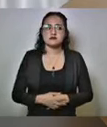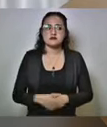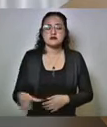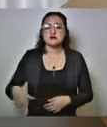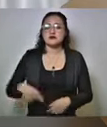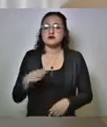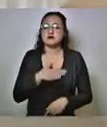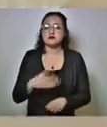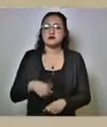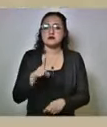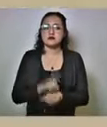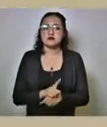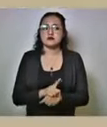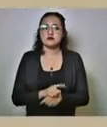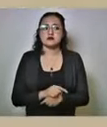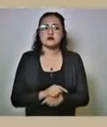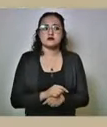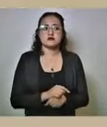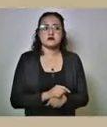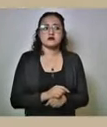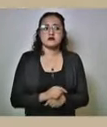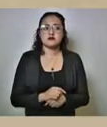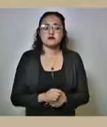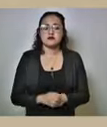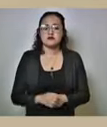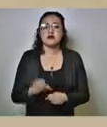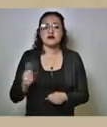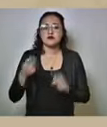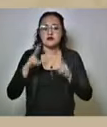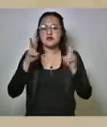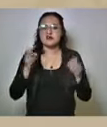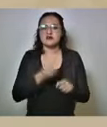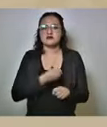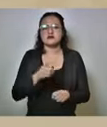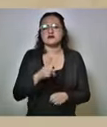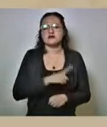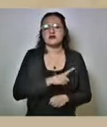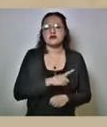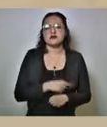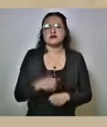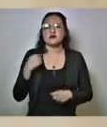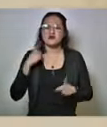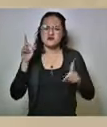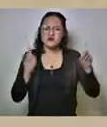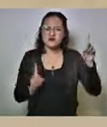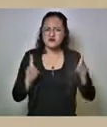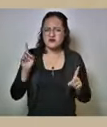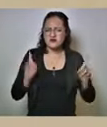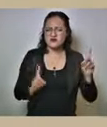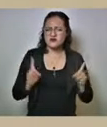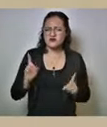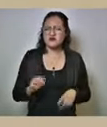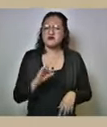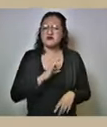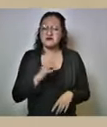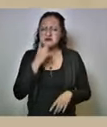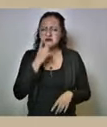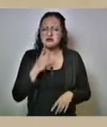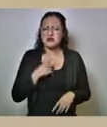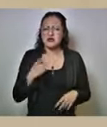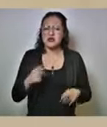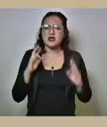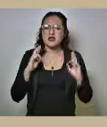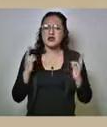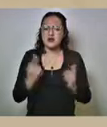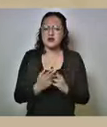gobernador buenos días si bien ya terminó el tema de salud yo me quedé con la duda de si nos pudiera platicar sobre la reunión